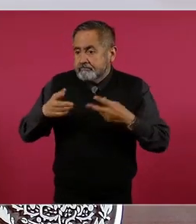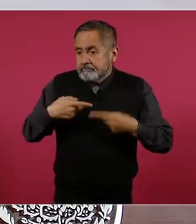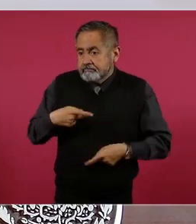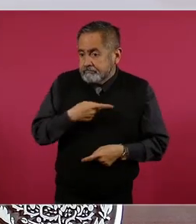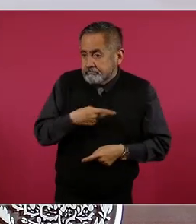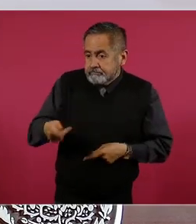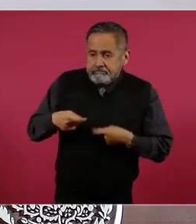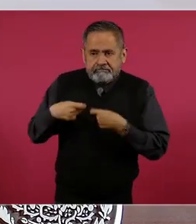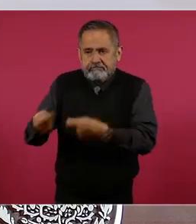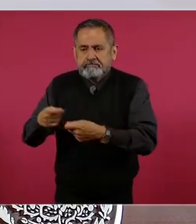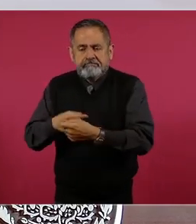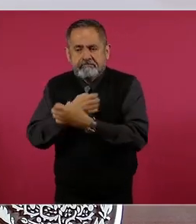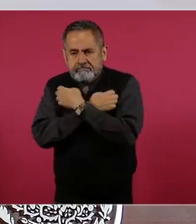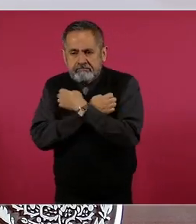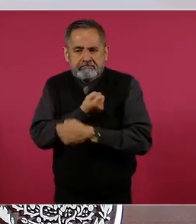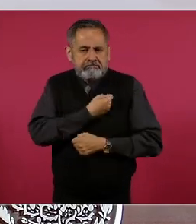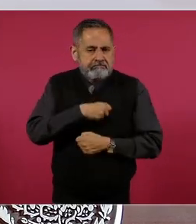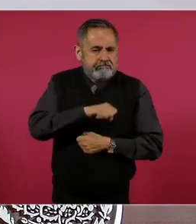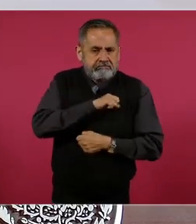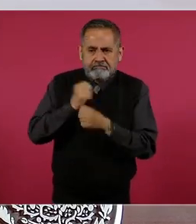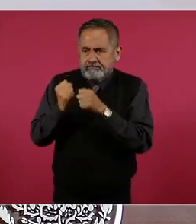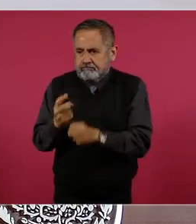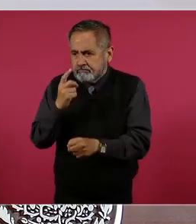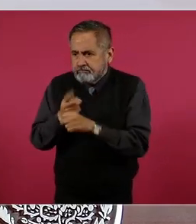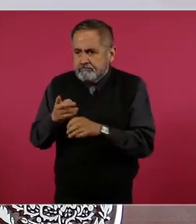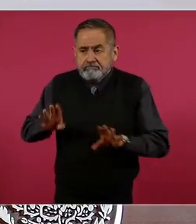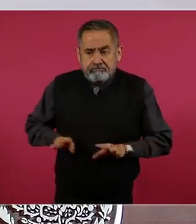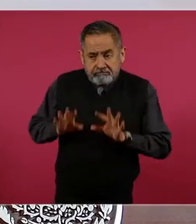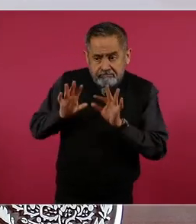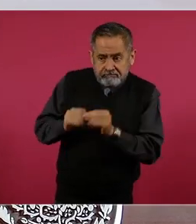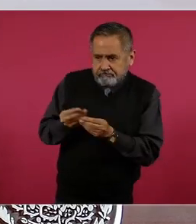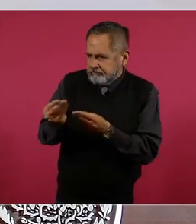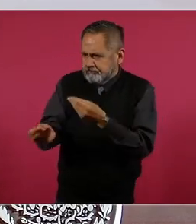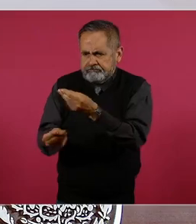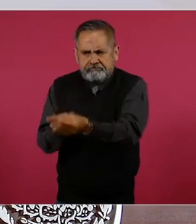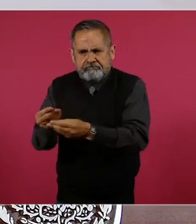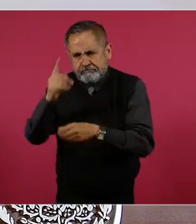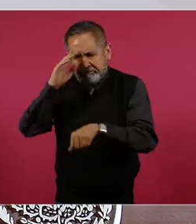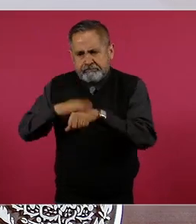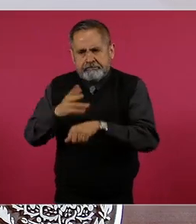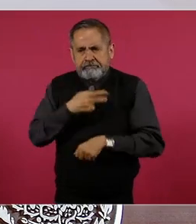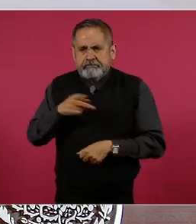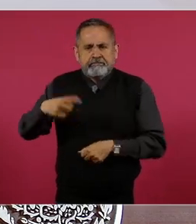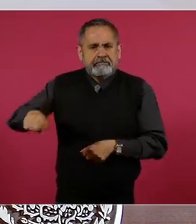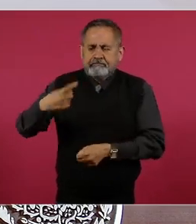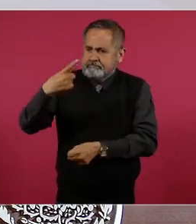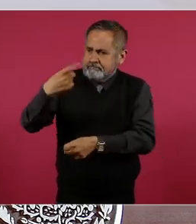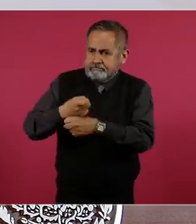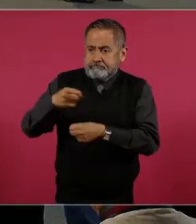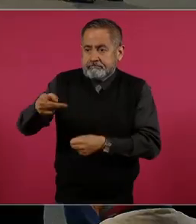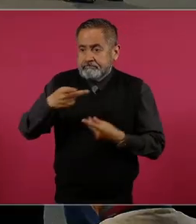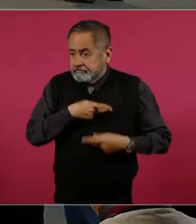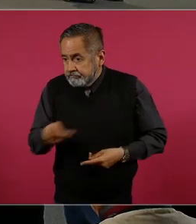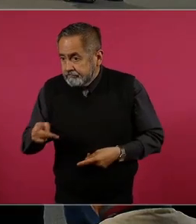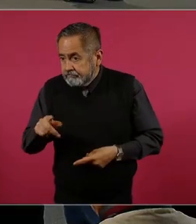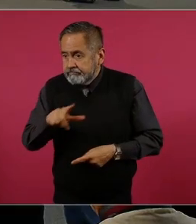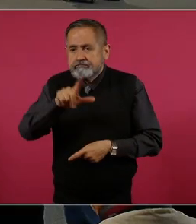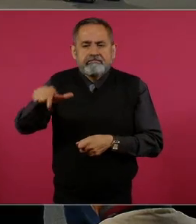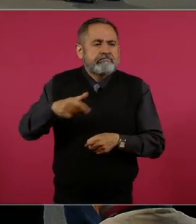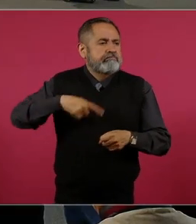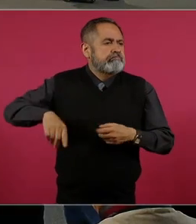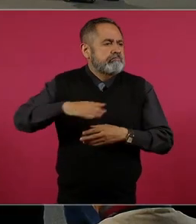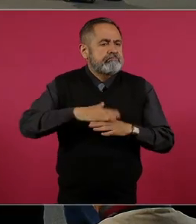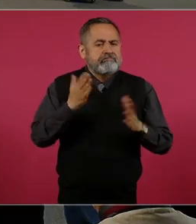humano a la educación, salud, seguridad y el bienestar social, con el principio que por el bien de todos, primero los pobres, y hemos